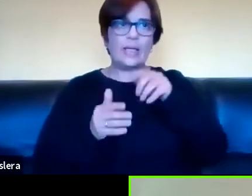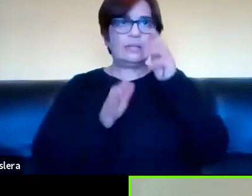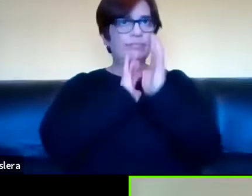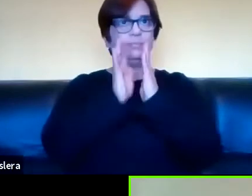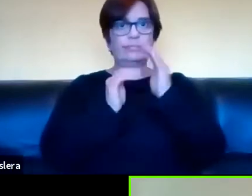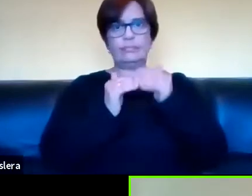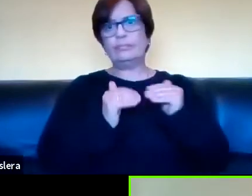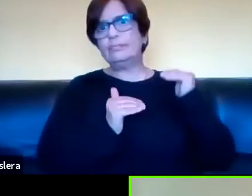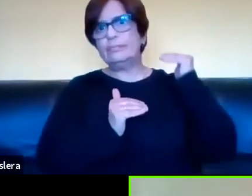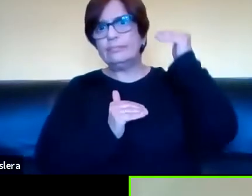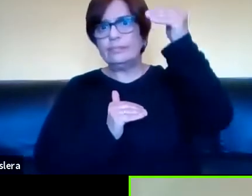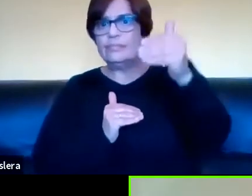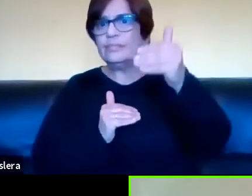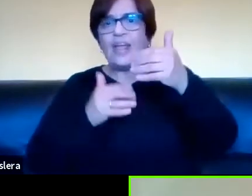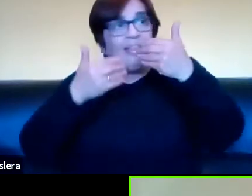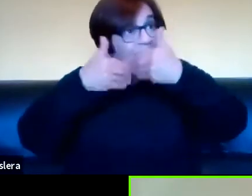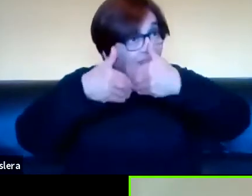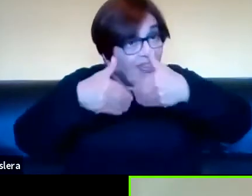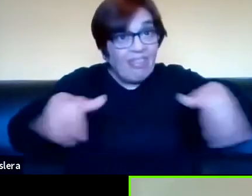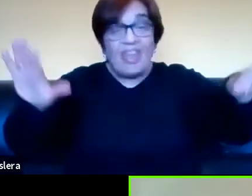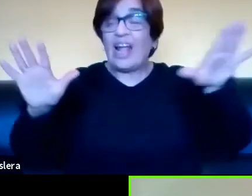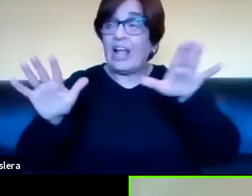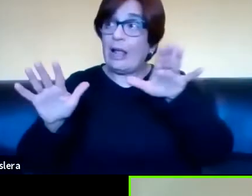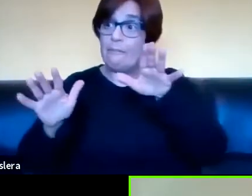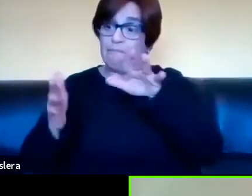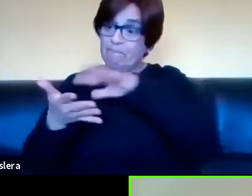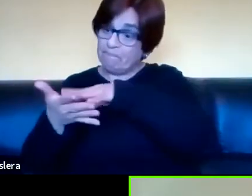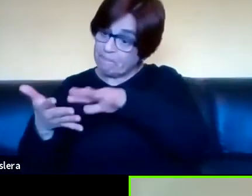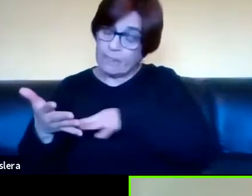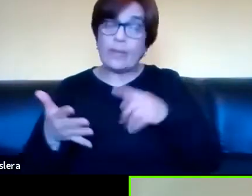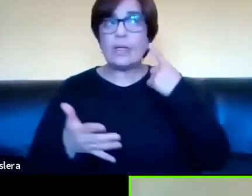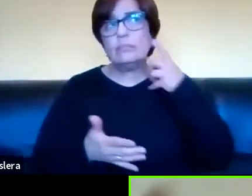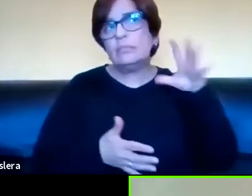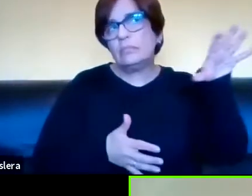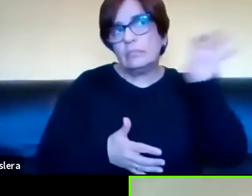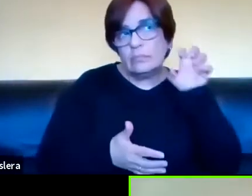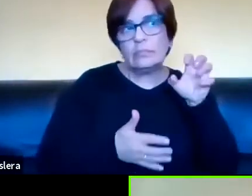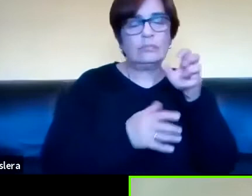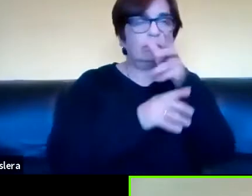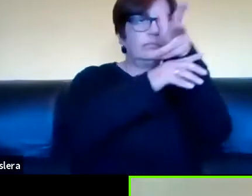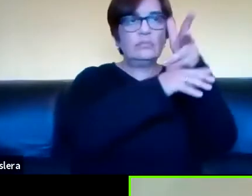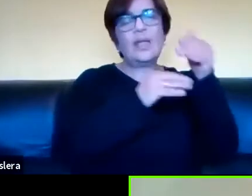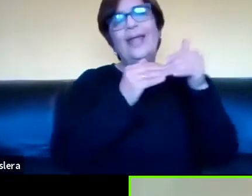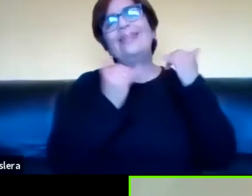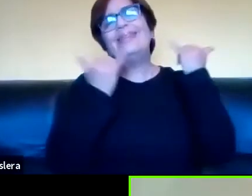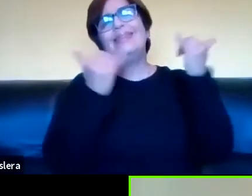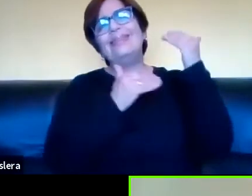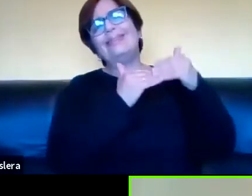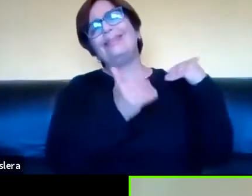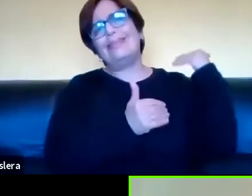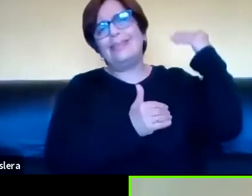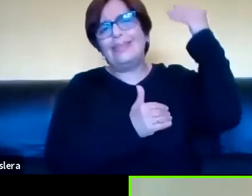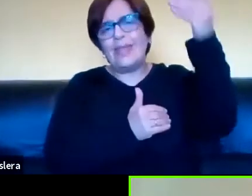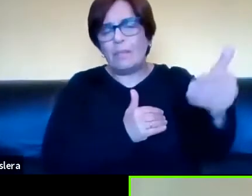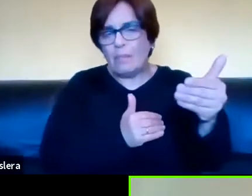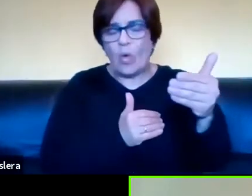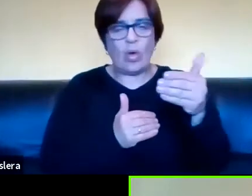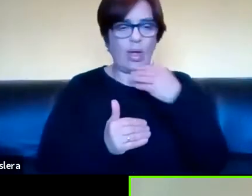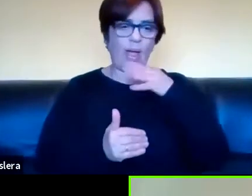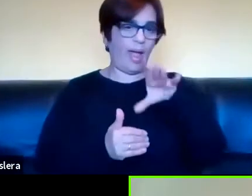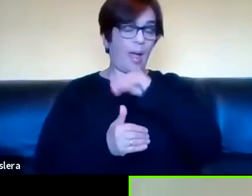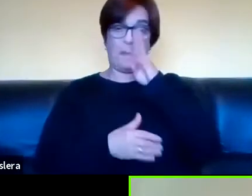disponibilizado para ser leído o visto o escuchado en un tiempo posterior al que el hablante